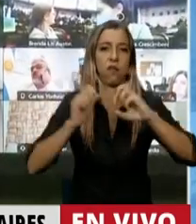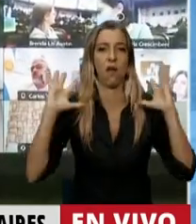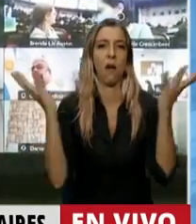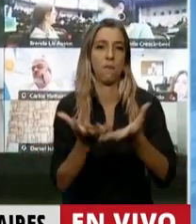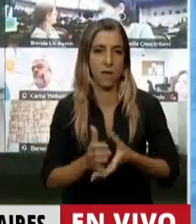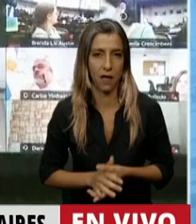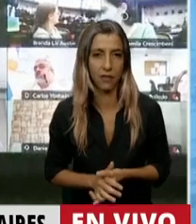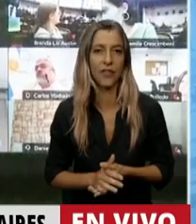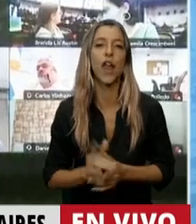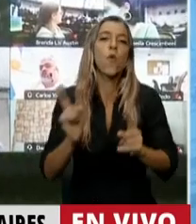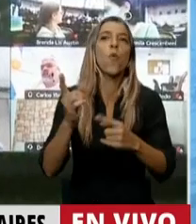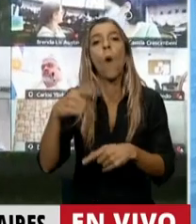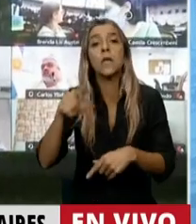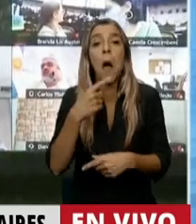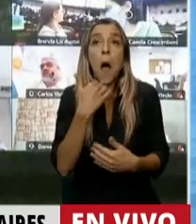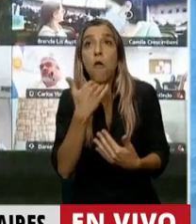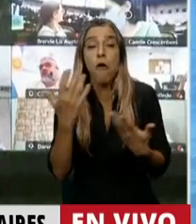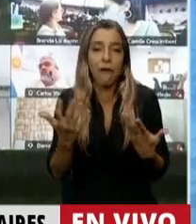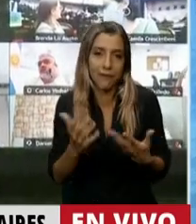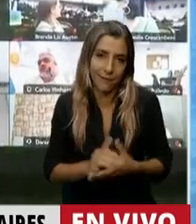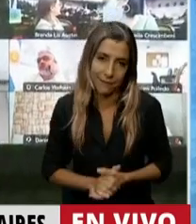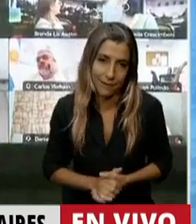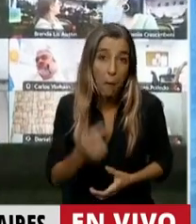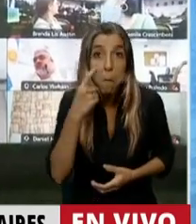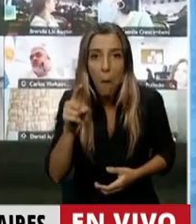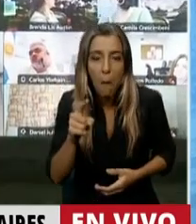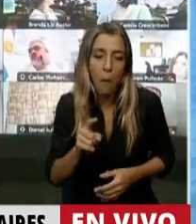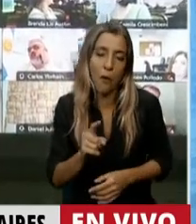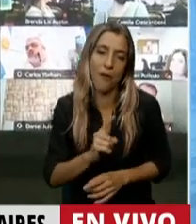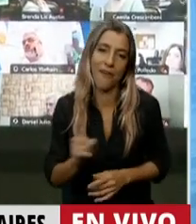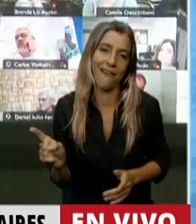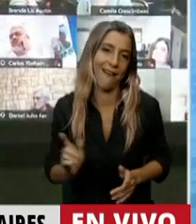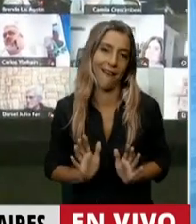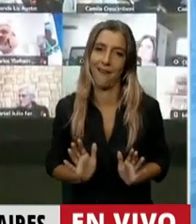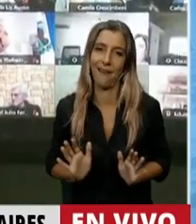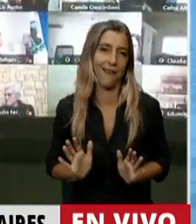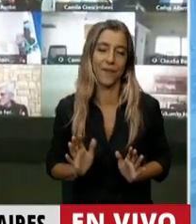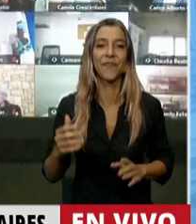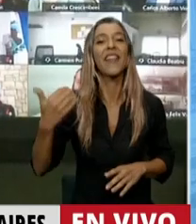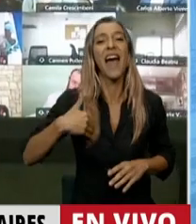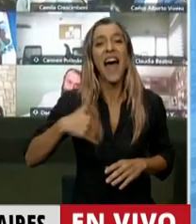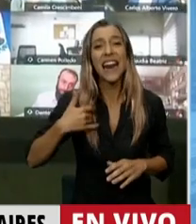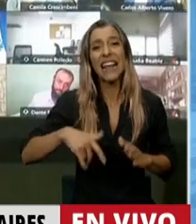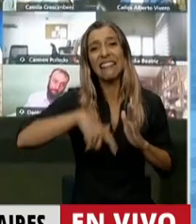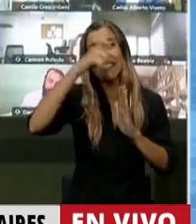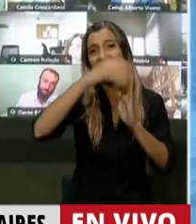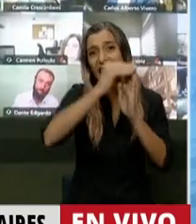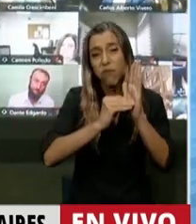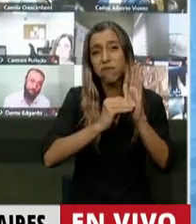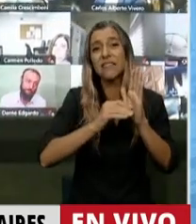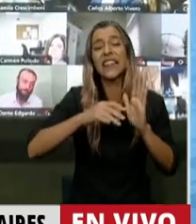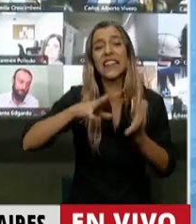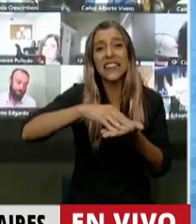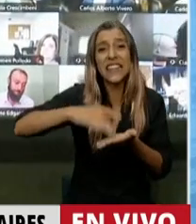desconocimiento. Cuando Argentina está segunda en el ranking de superficies incendiadas,